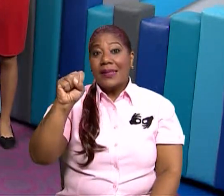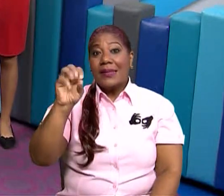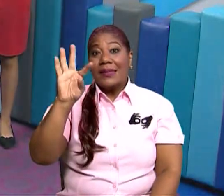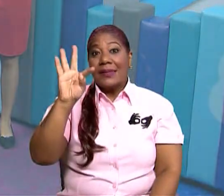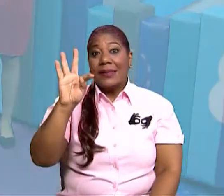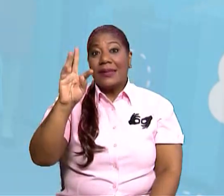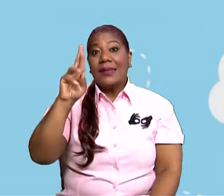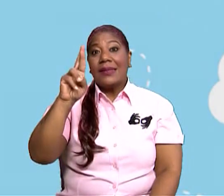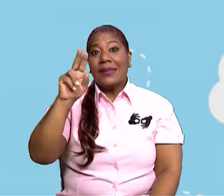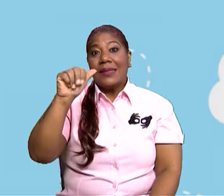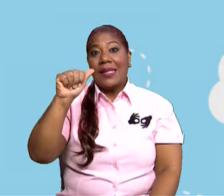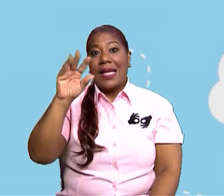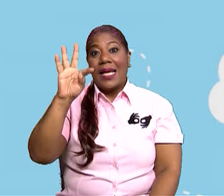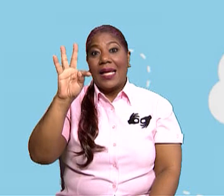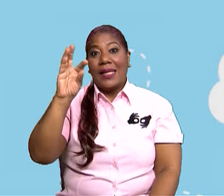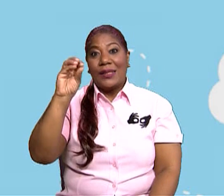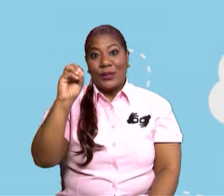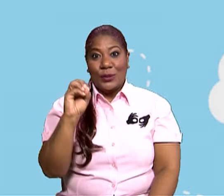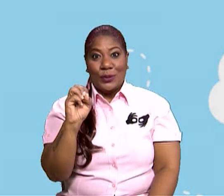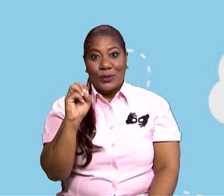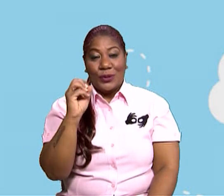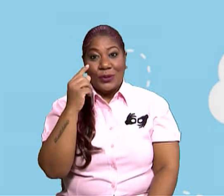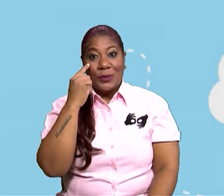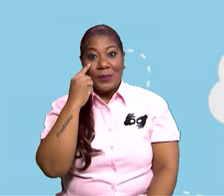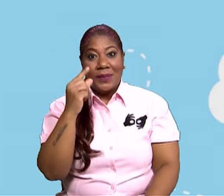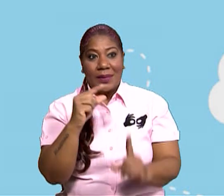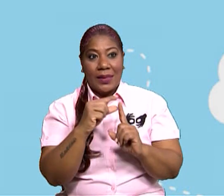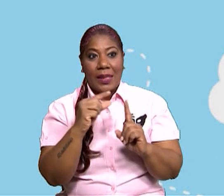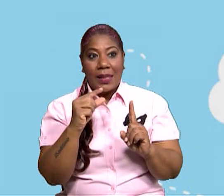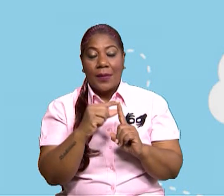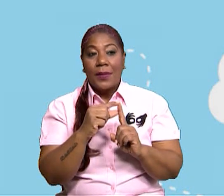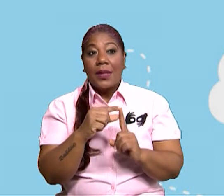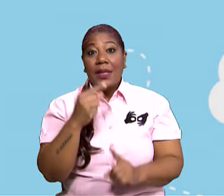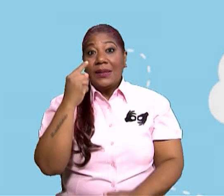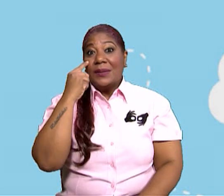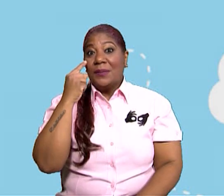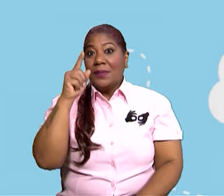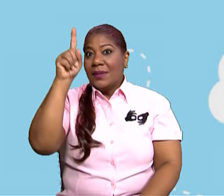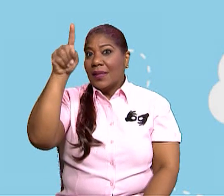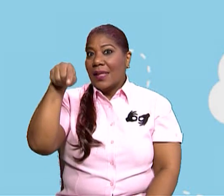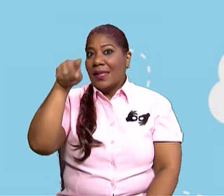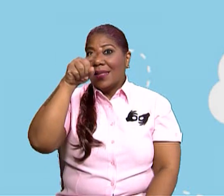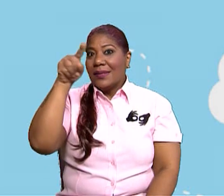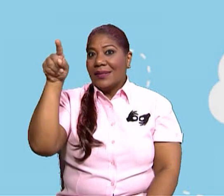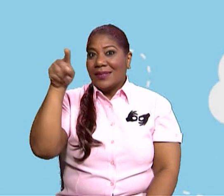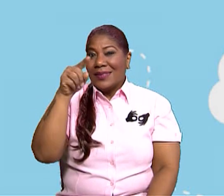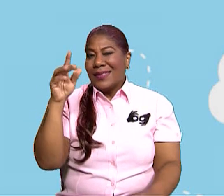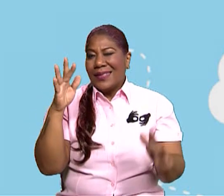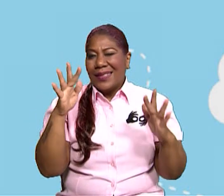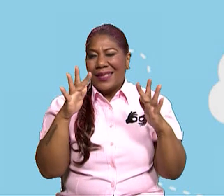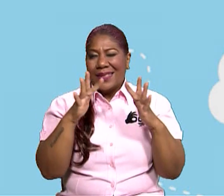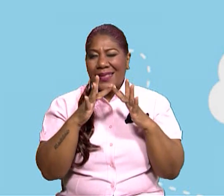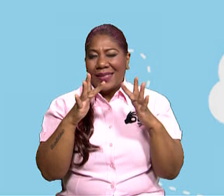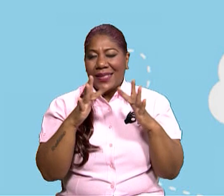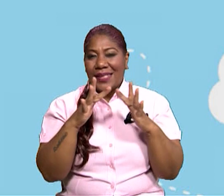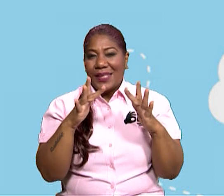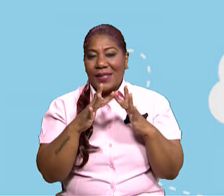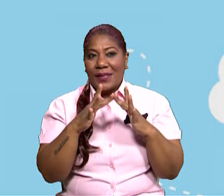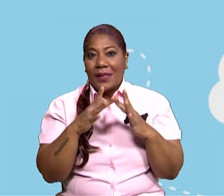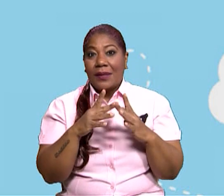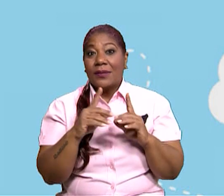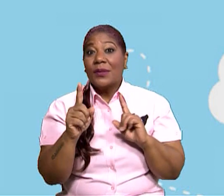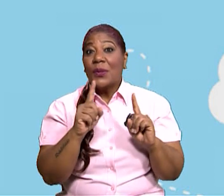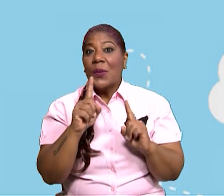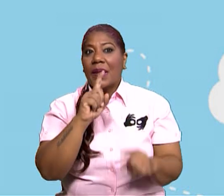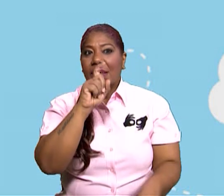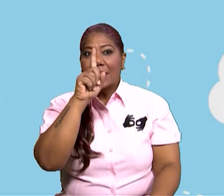los estratos del bosque. Claro que sí. Vamos a ver a nuestra estrellita de Conéctate, que nos va a decir cuál es. ¿Cuál es el primer estrato?